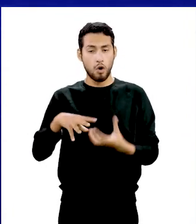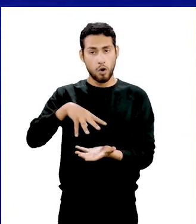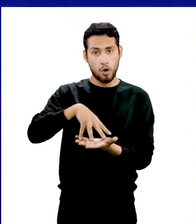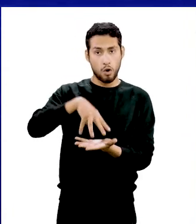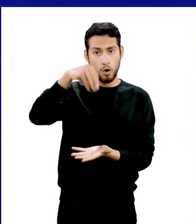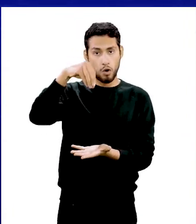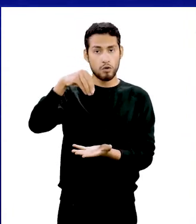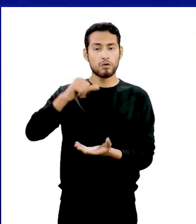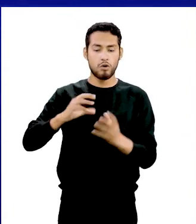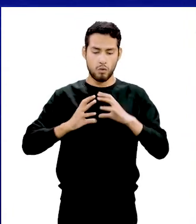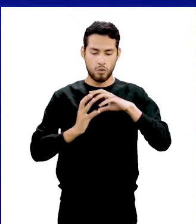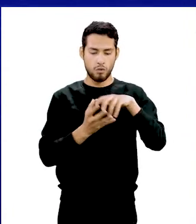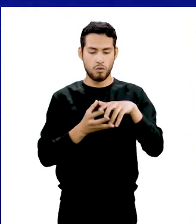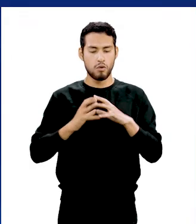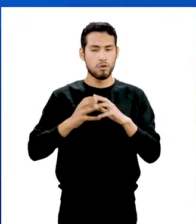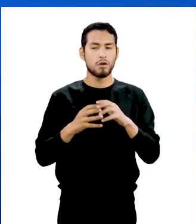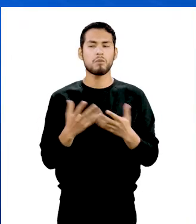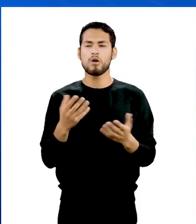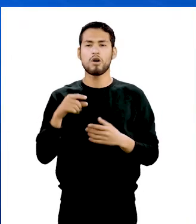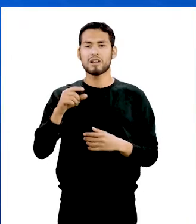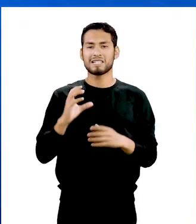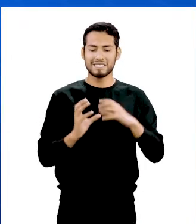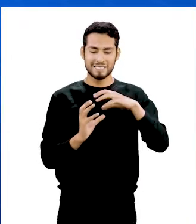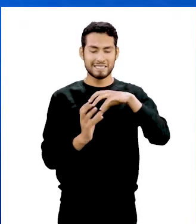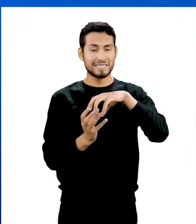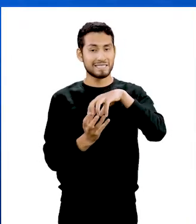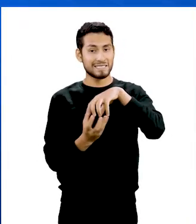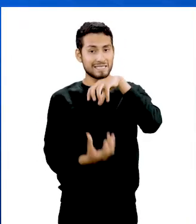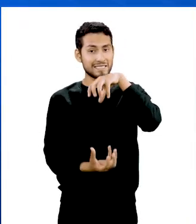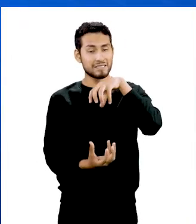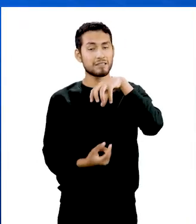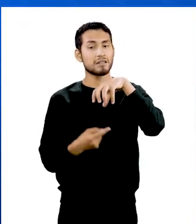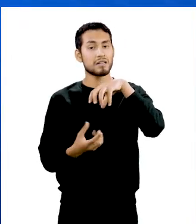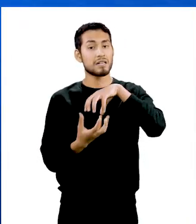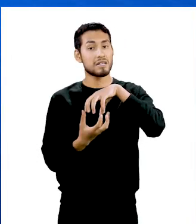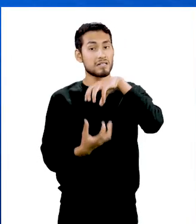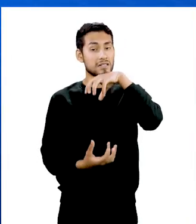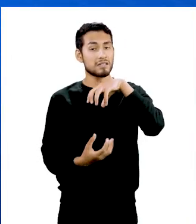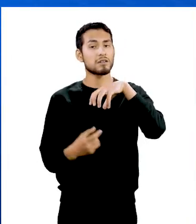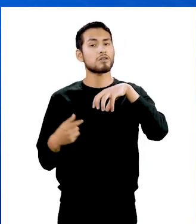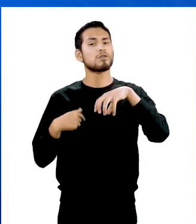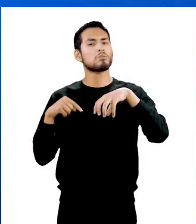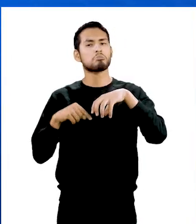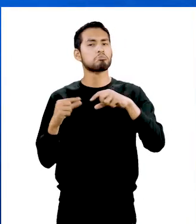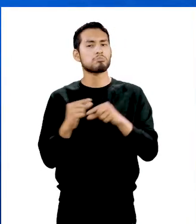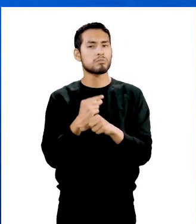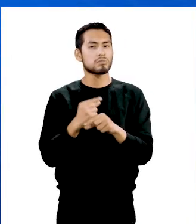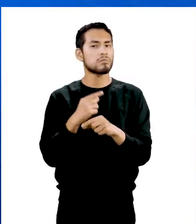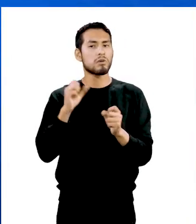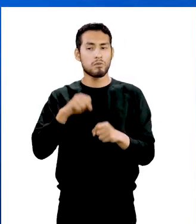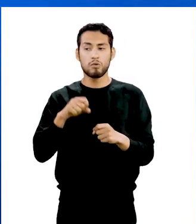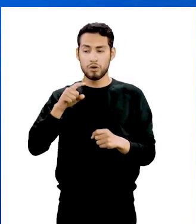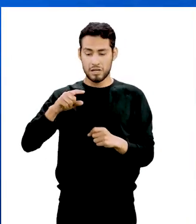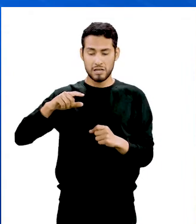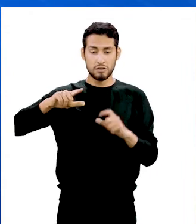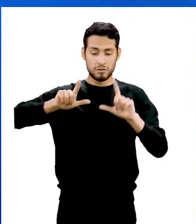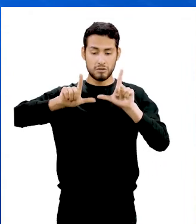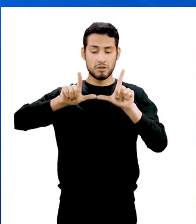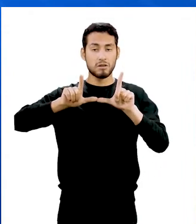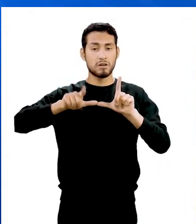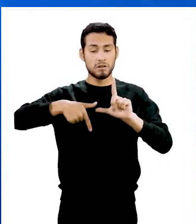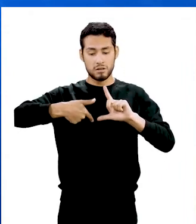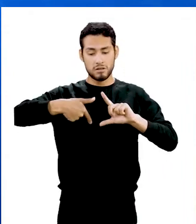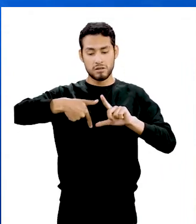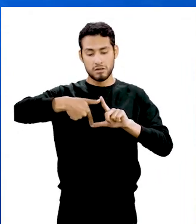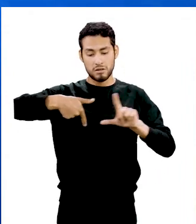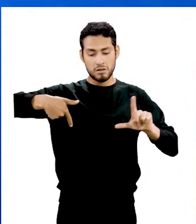el cono y la esfera. Empezamos con el cilindro. Es un cuerpo geométrico formado al hacer girar